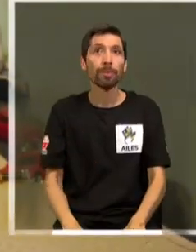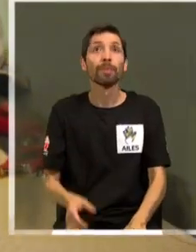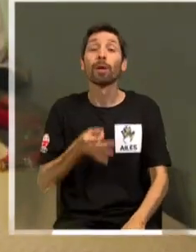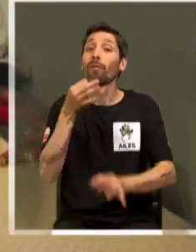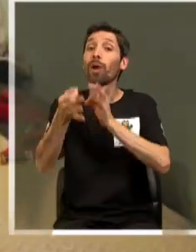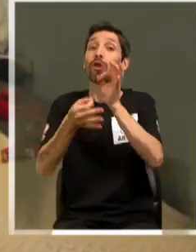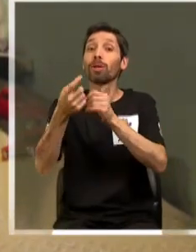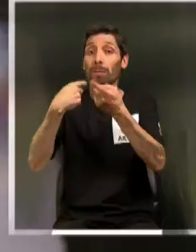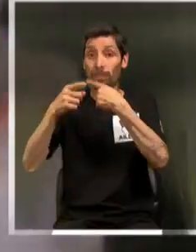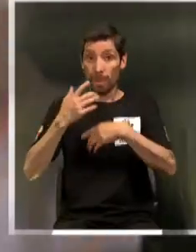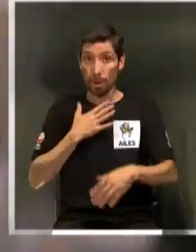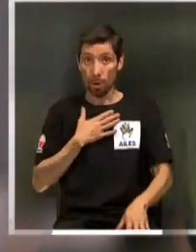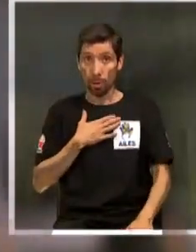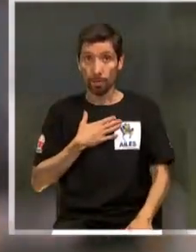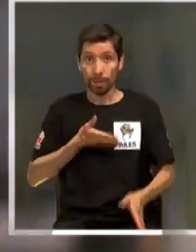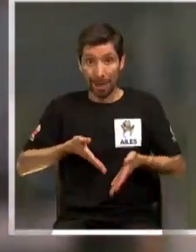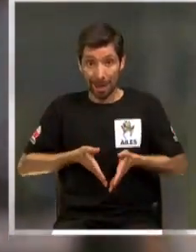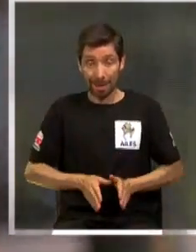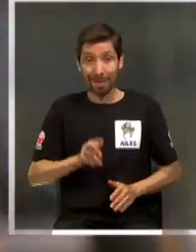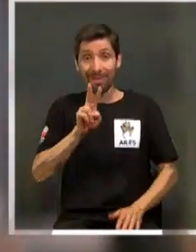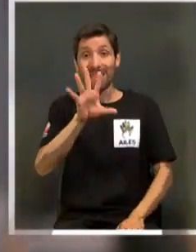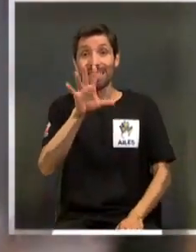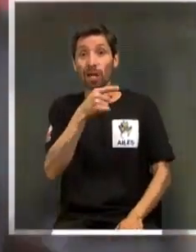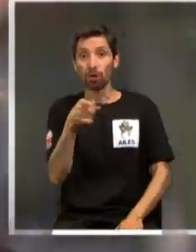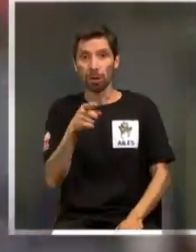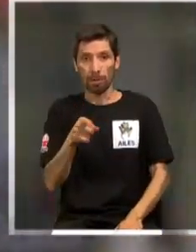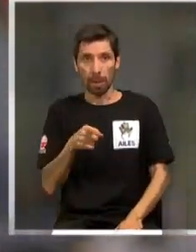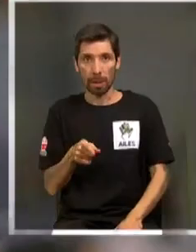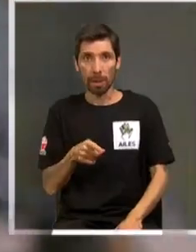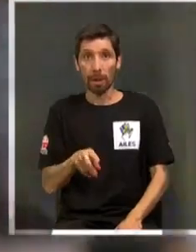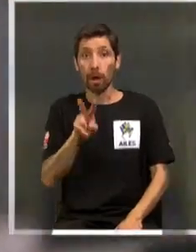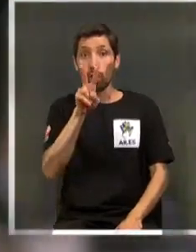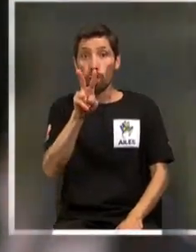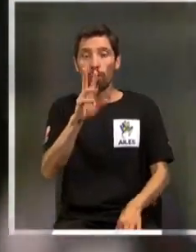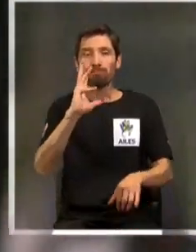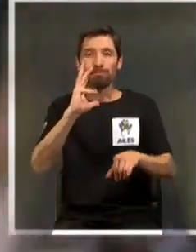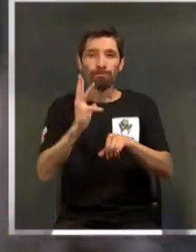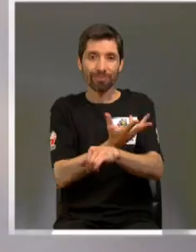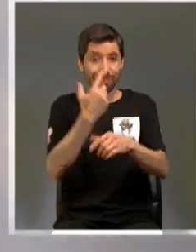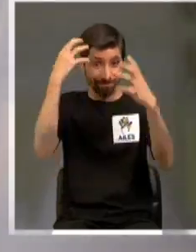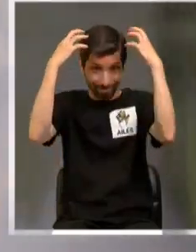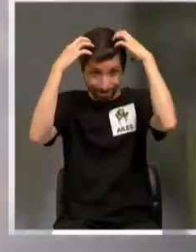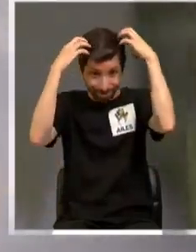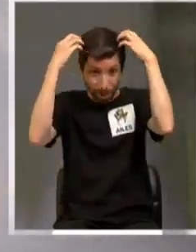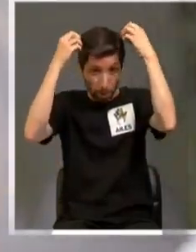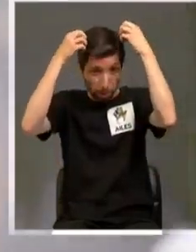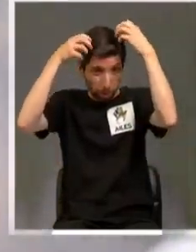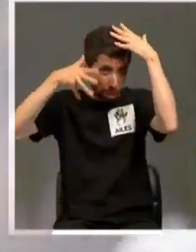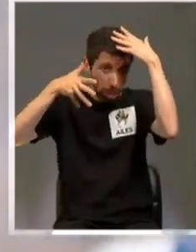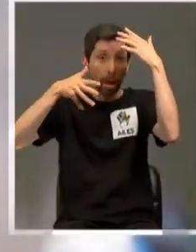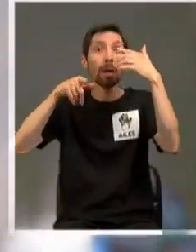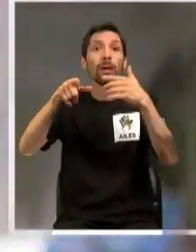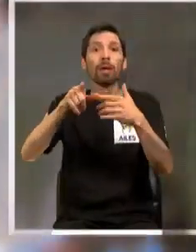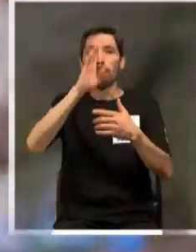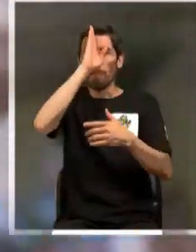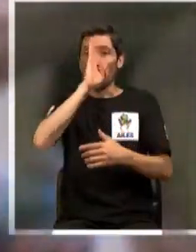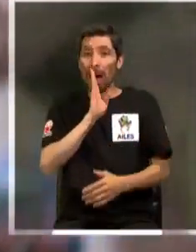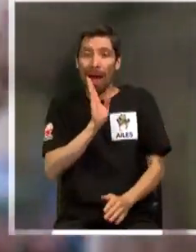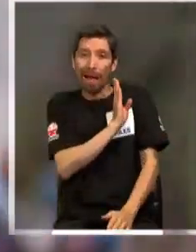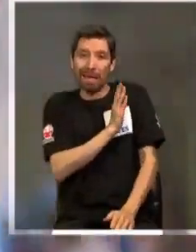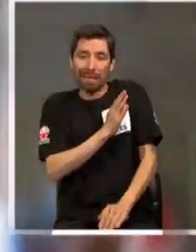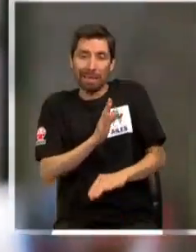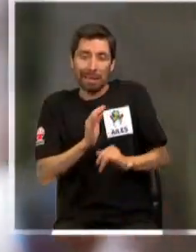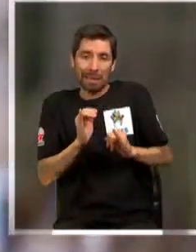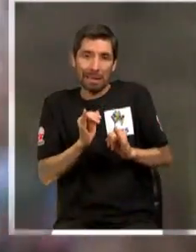voy a contar mi historia. Nací de 25 semanas. Tuve dos accidentes cerebrovascular. En mi pareja izquierda,